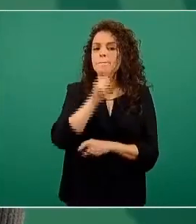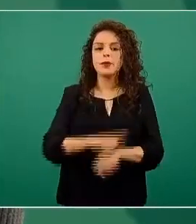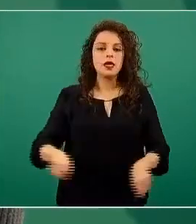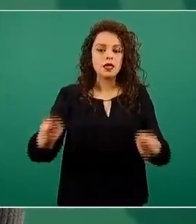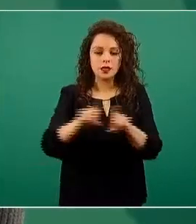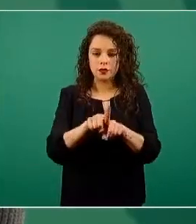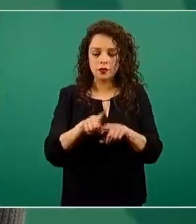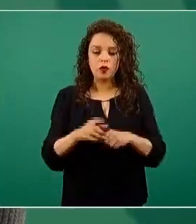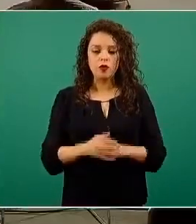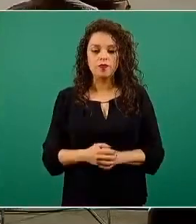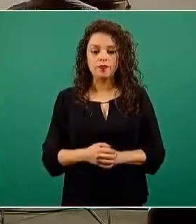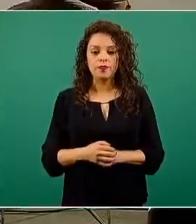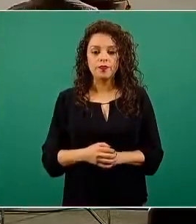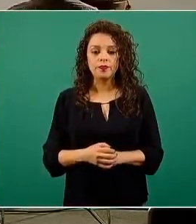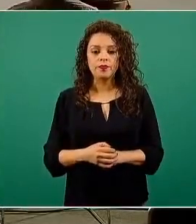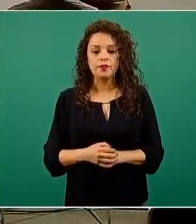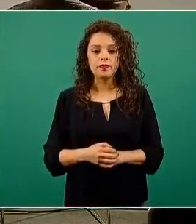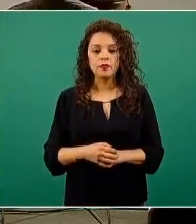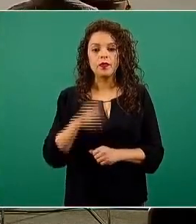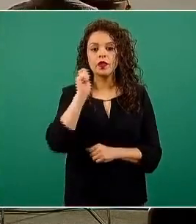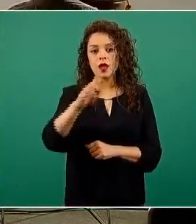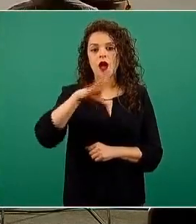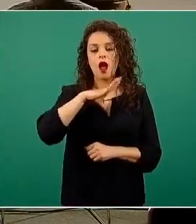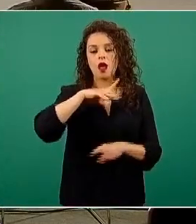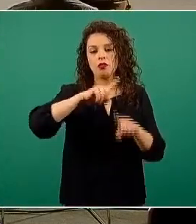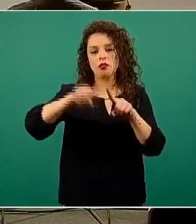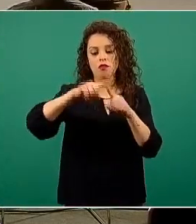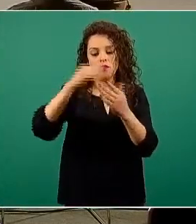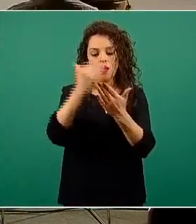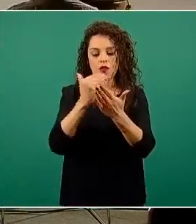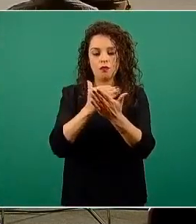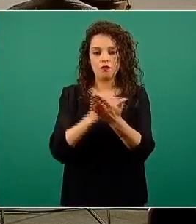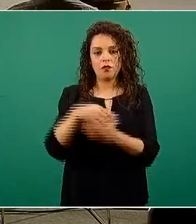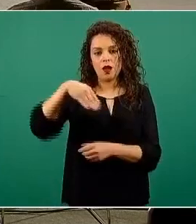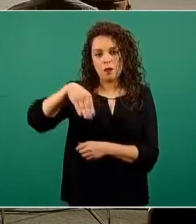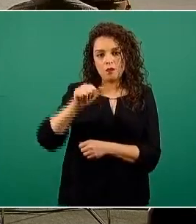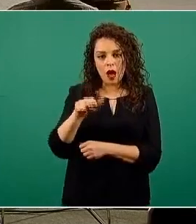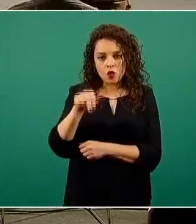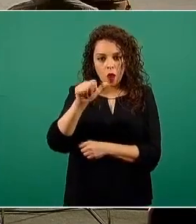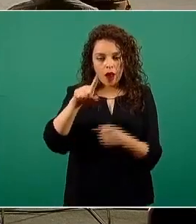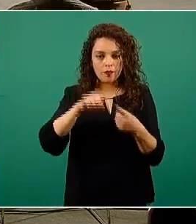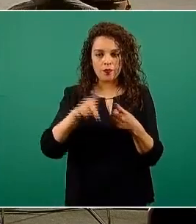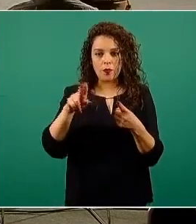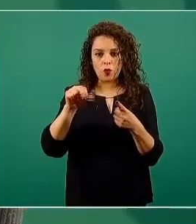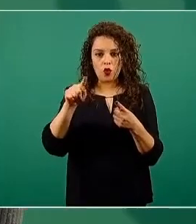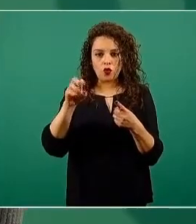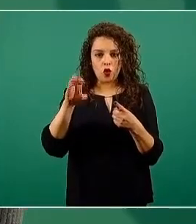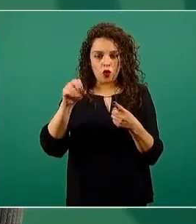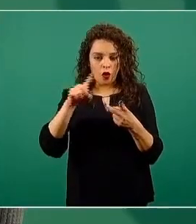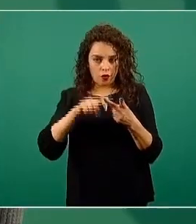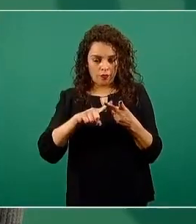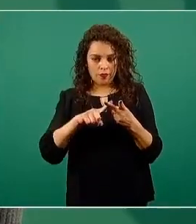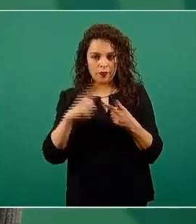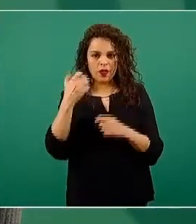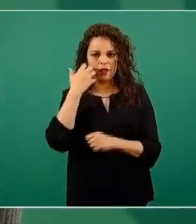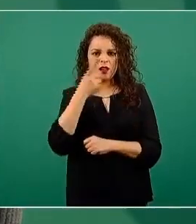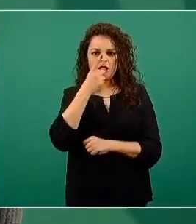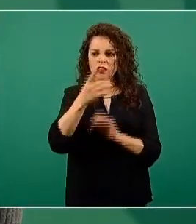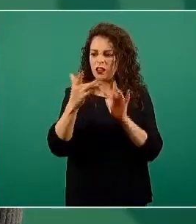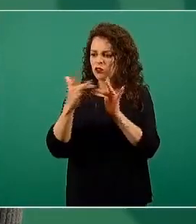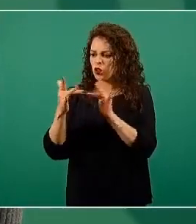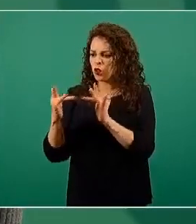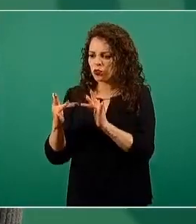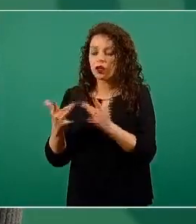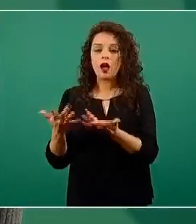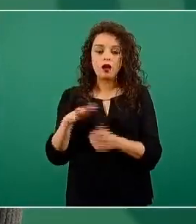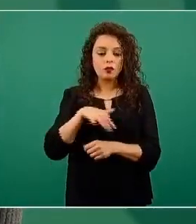lineado en los diferentes manuales y protocolos y se consideran como contactos para efectos de la búsqueda